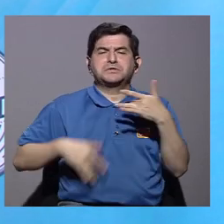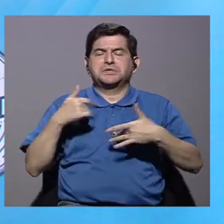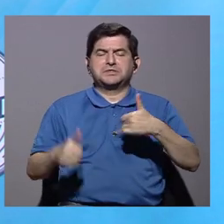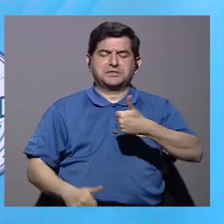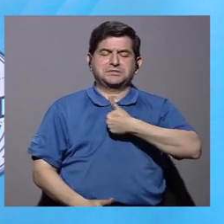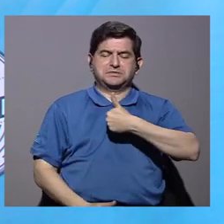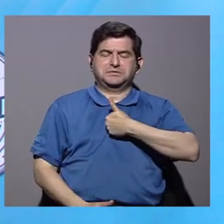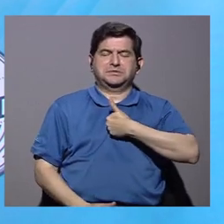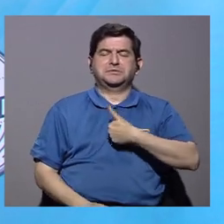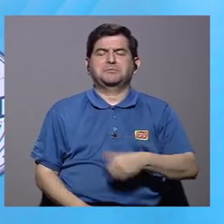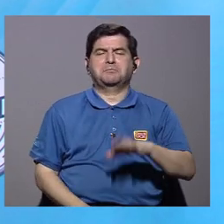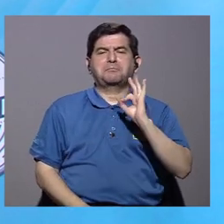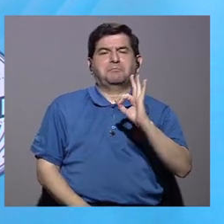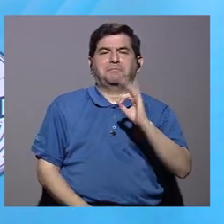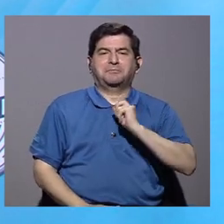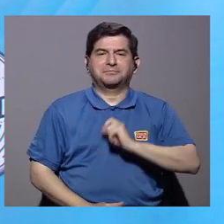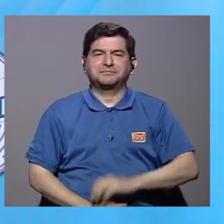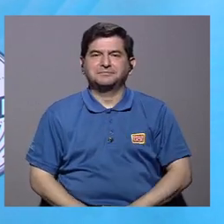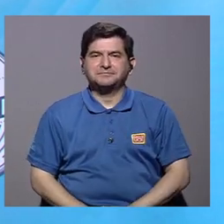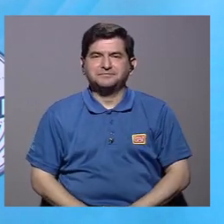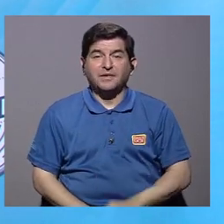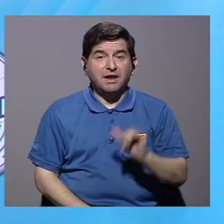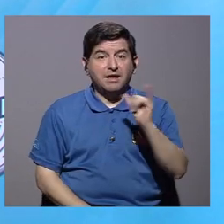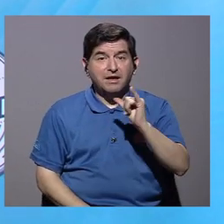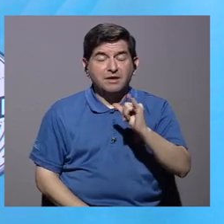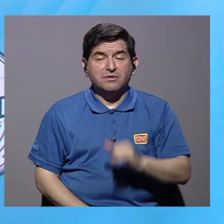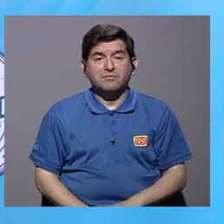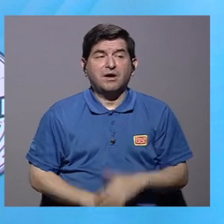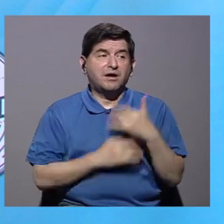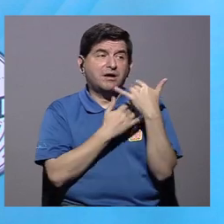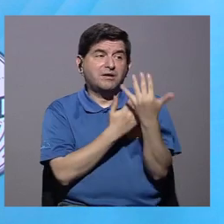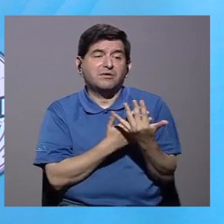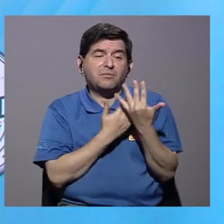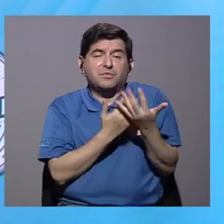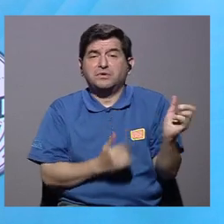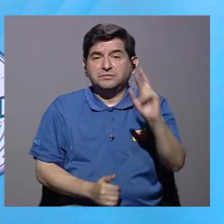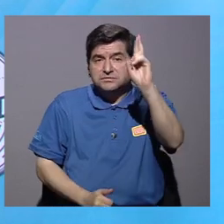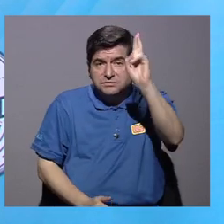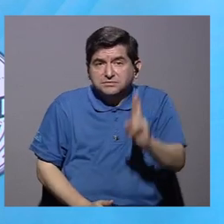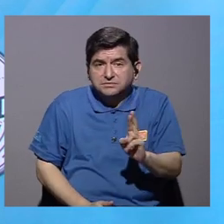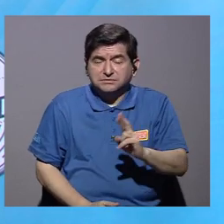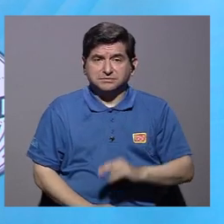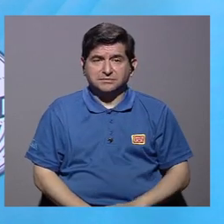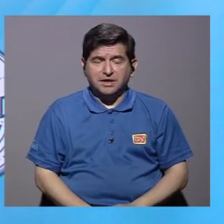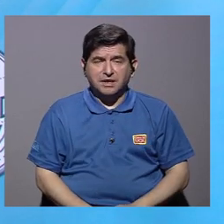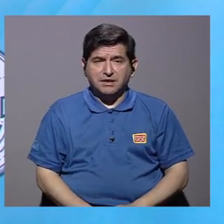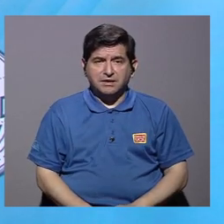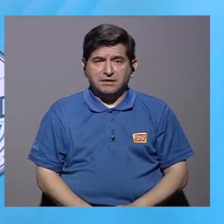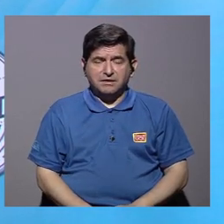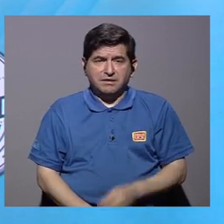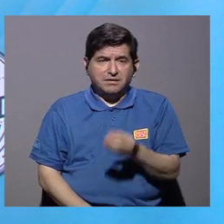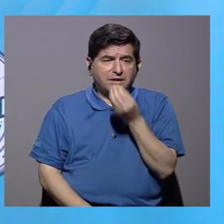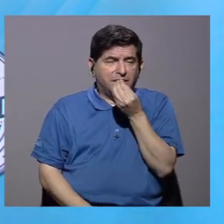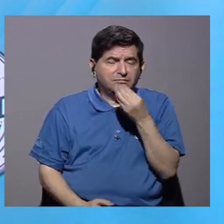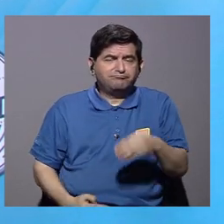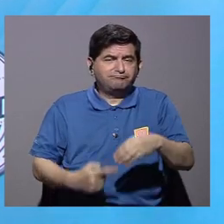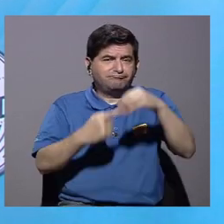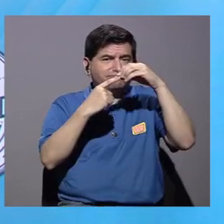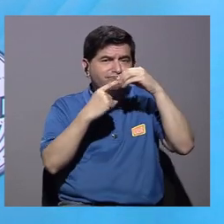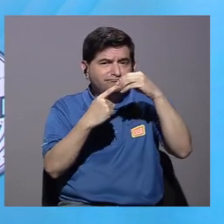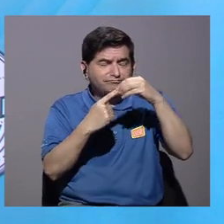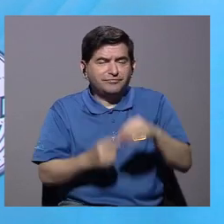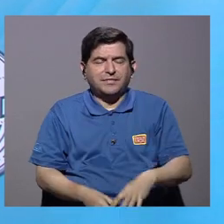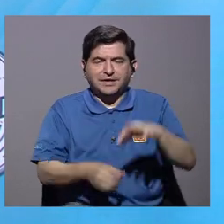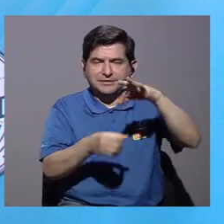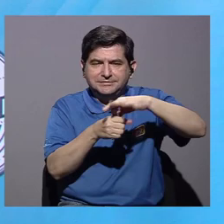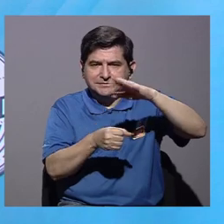consigo mismo. También, como se espera aquí a nivel costarricense, el consumo principal es de